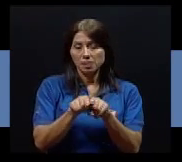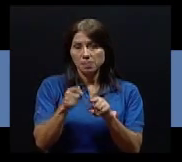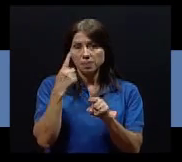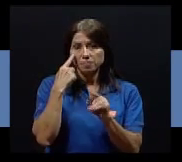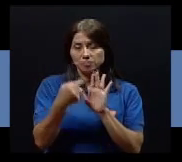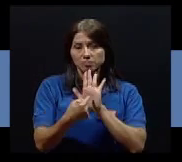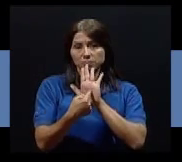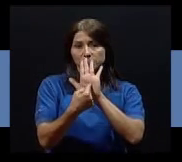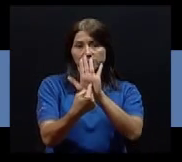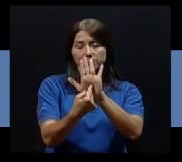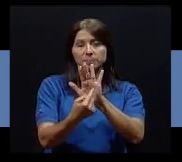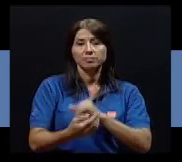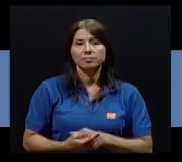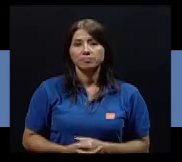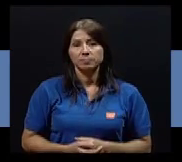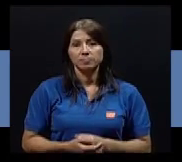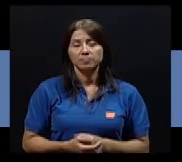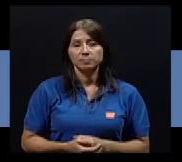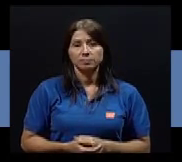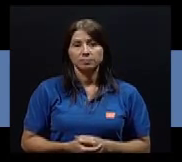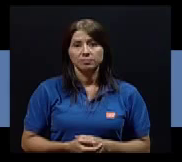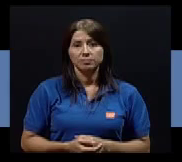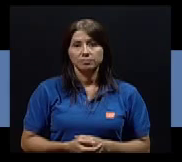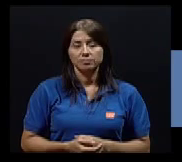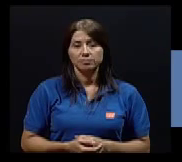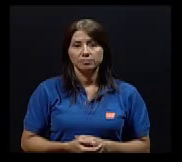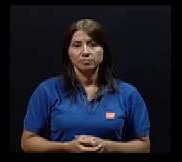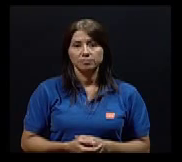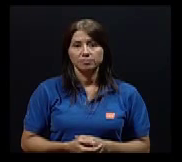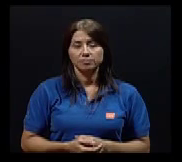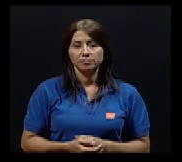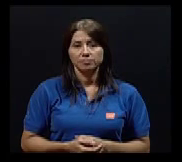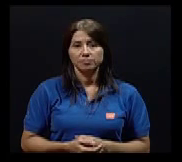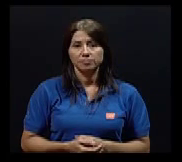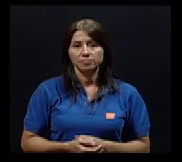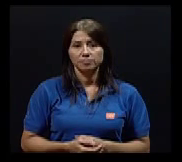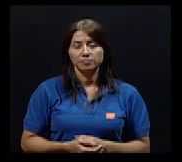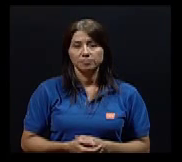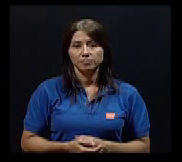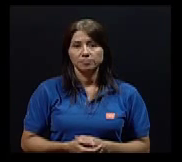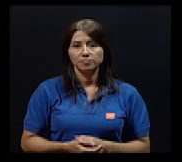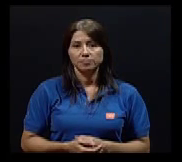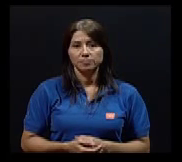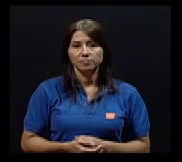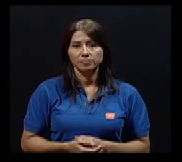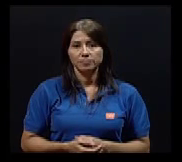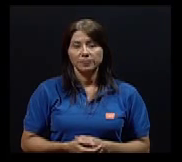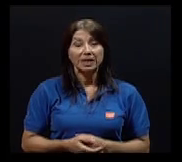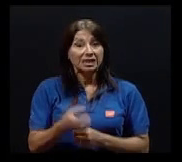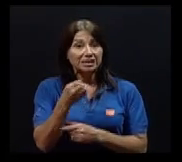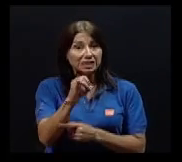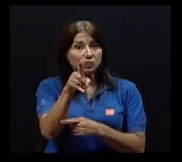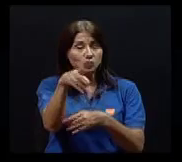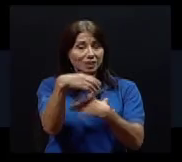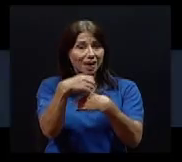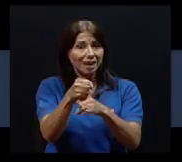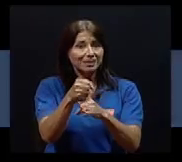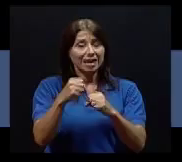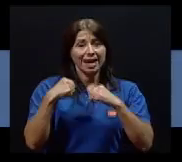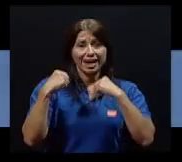cuerpo, llevar las manos a la altura de la cintura con las palmas hacia arriba, flexionar los codos hacia arriba y volver a la misma posición.